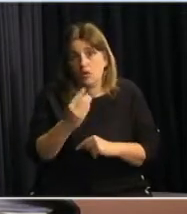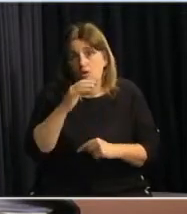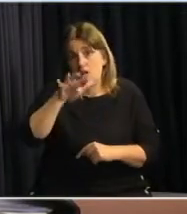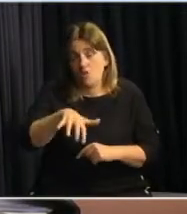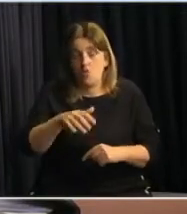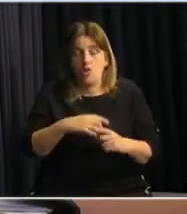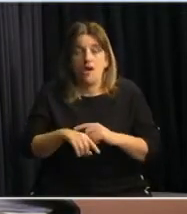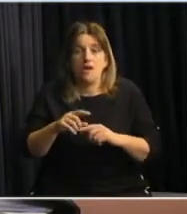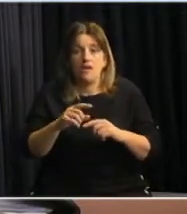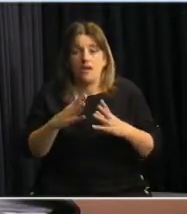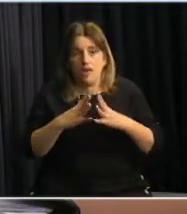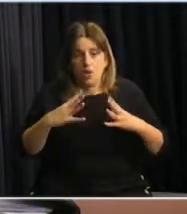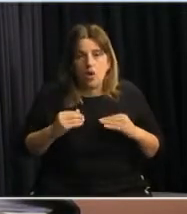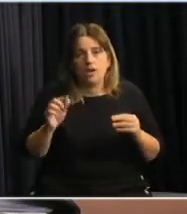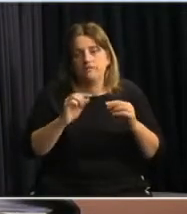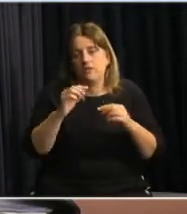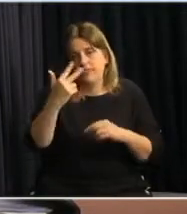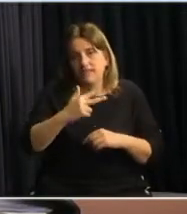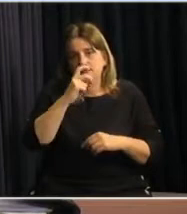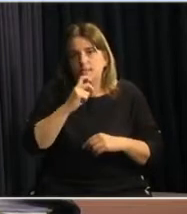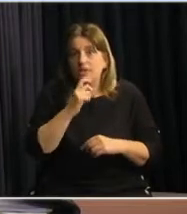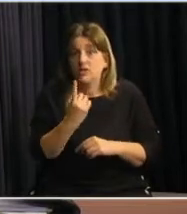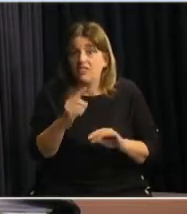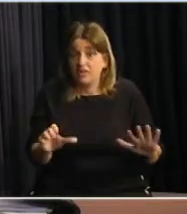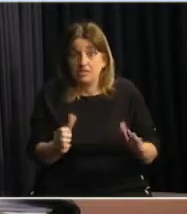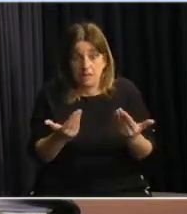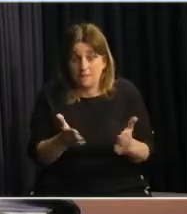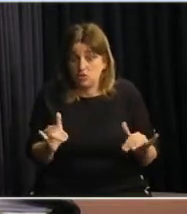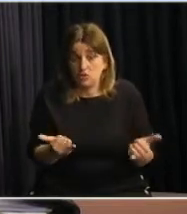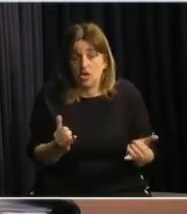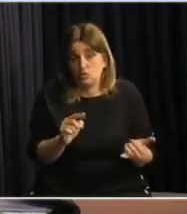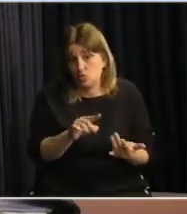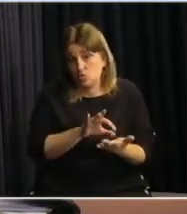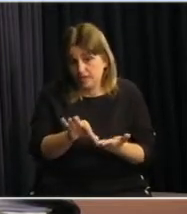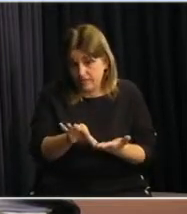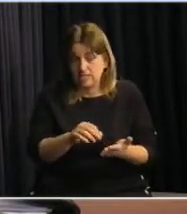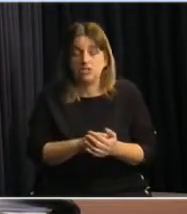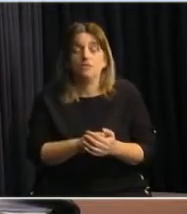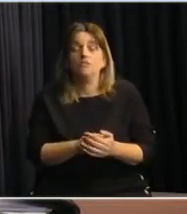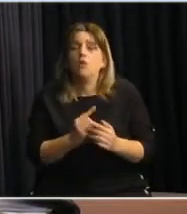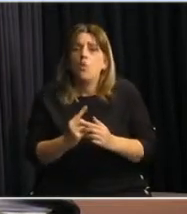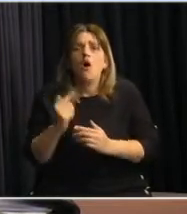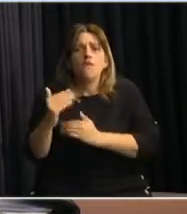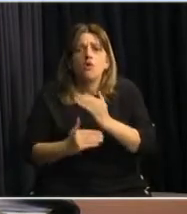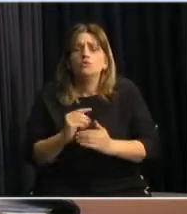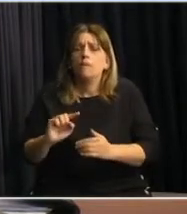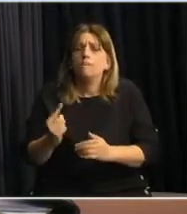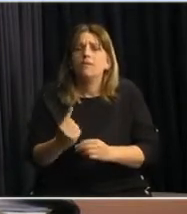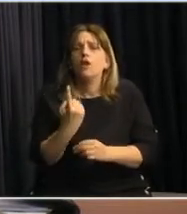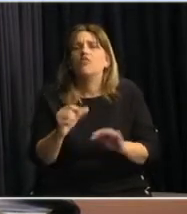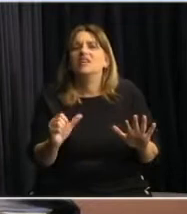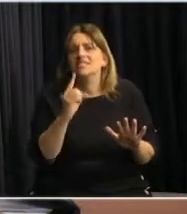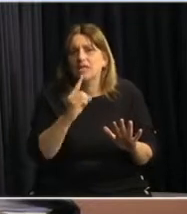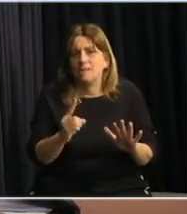el 13 de marzo, el 16 comenzó a prestarse el servicio, hubo una evolución, primero tuvimos 16.000